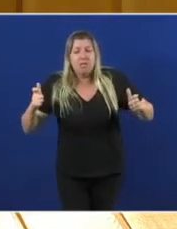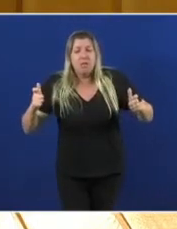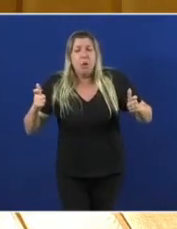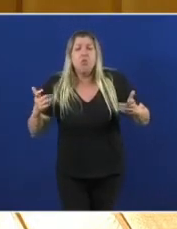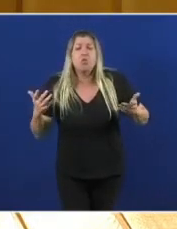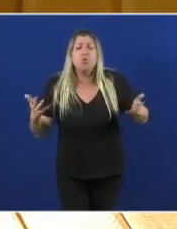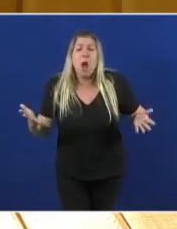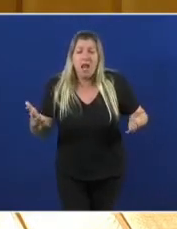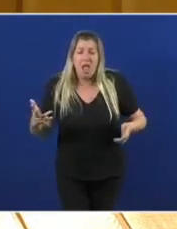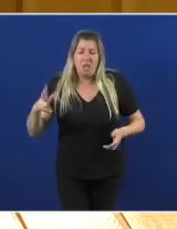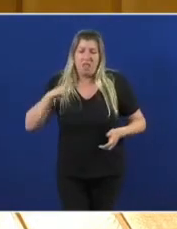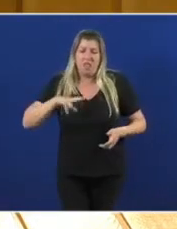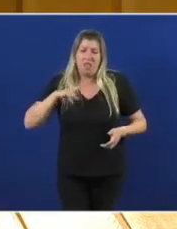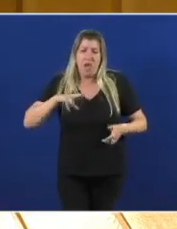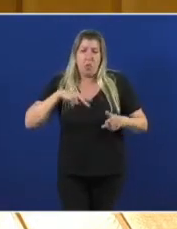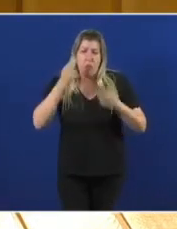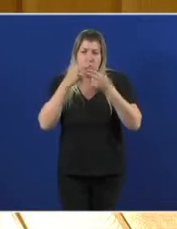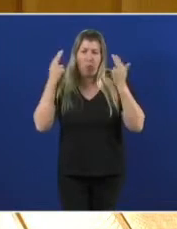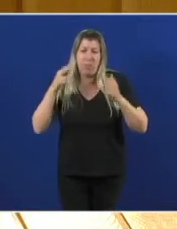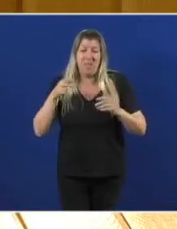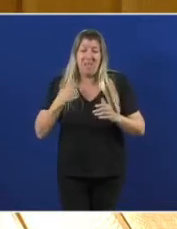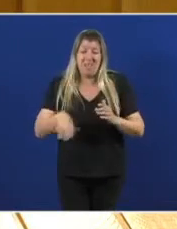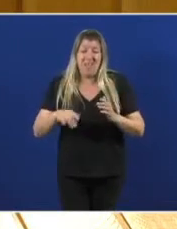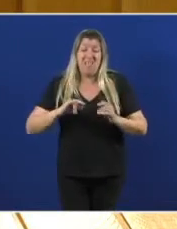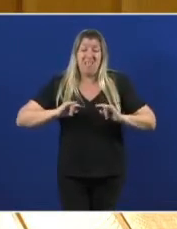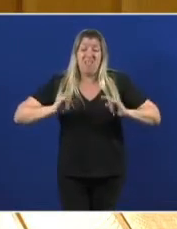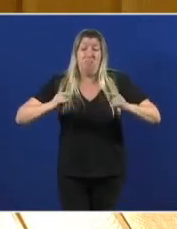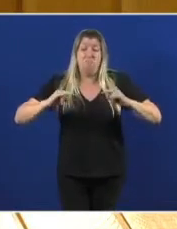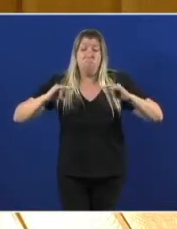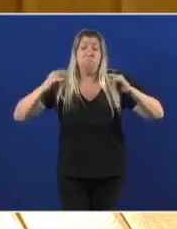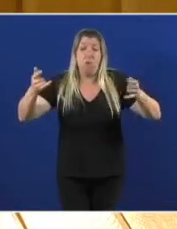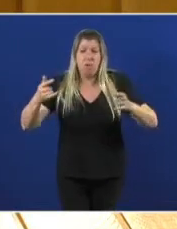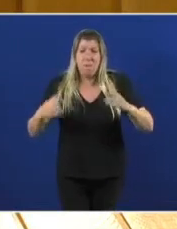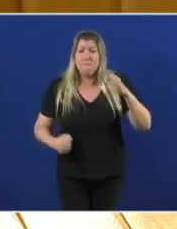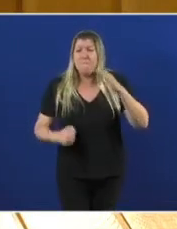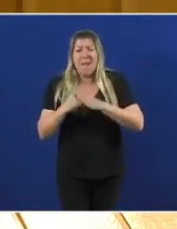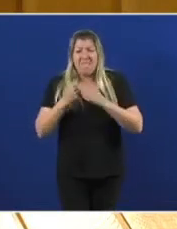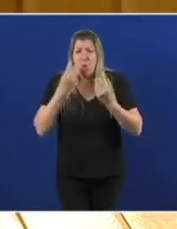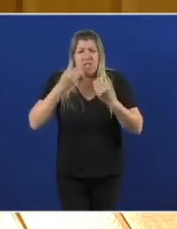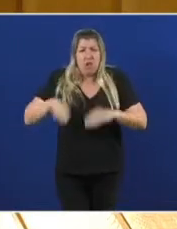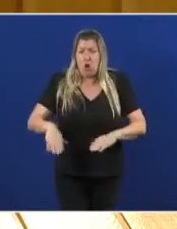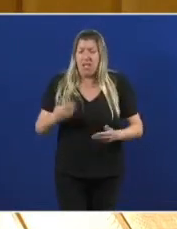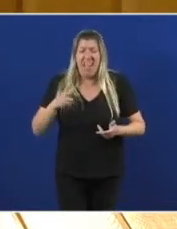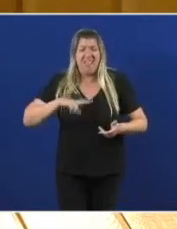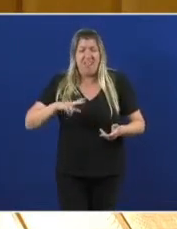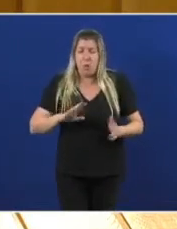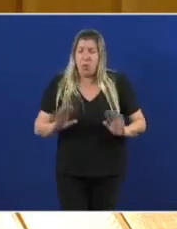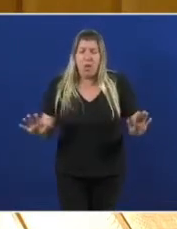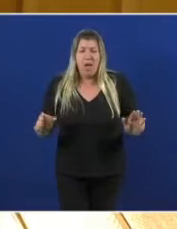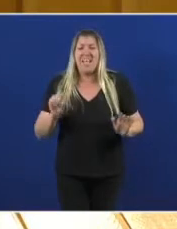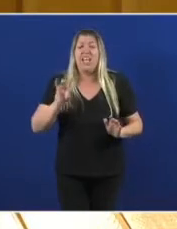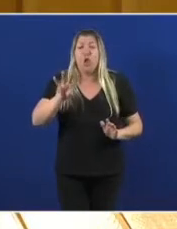multiplicou por tres a débeda pública que está neste momento no seu máximo histórico e que suma 14